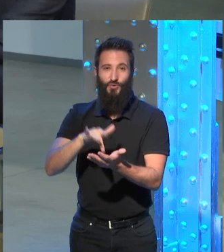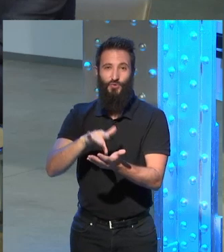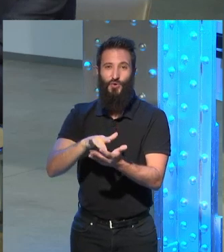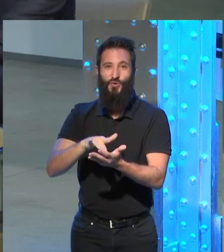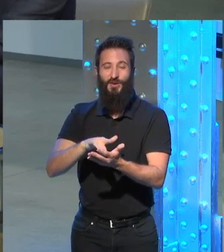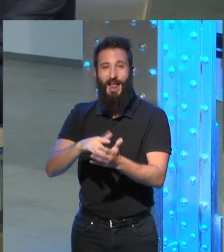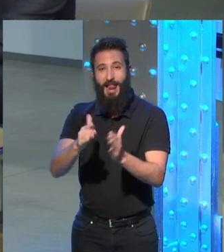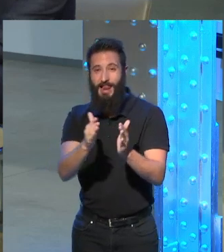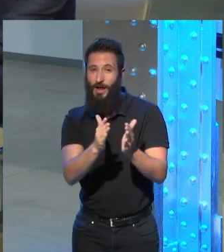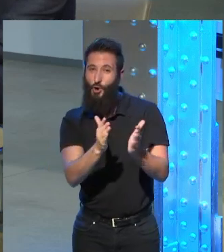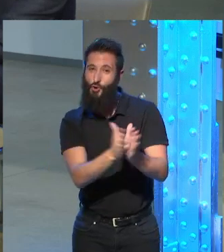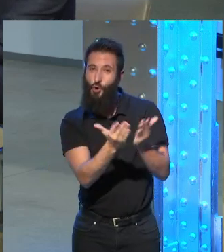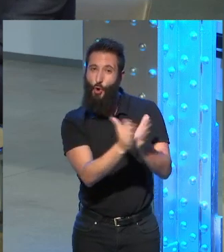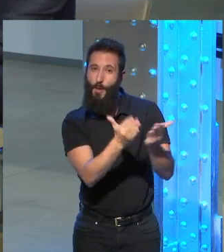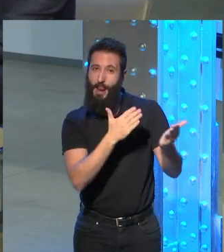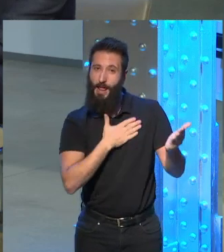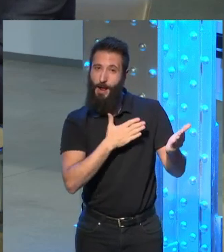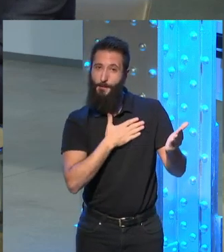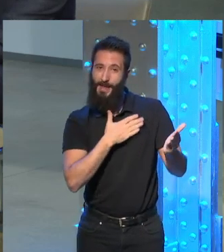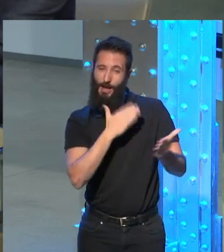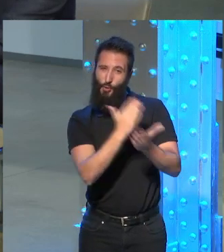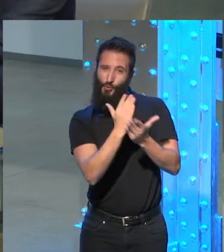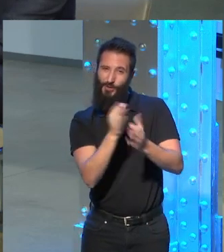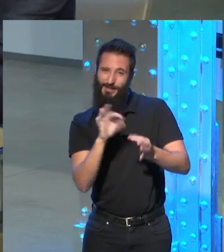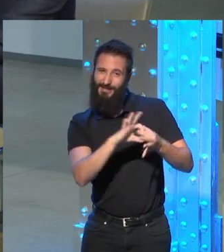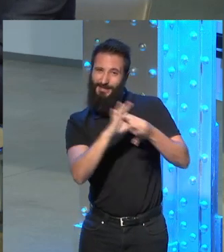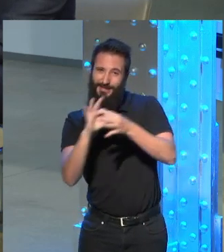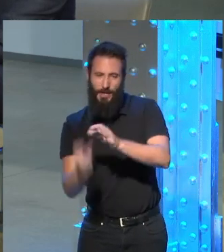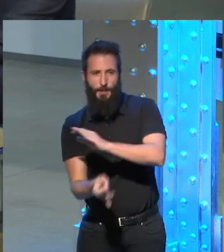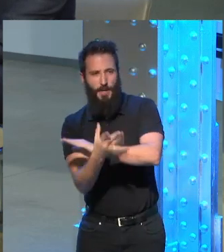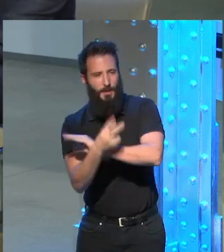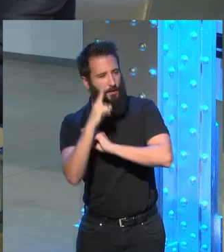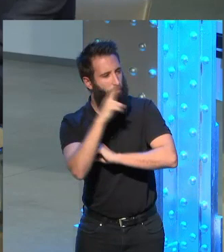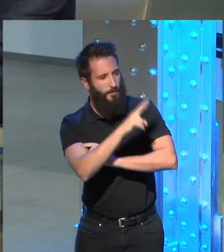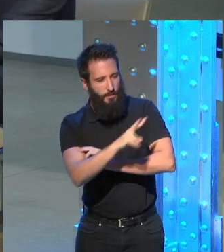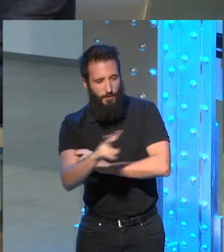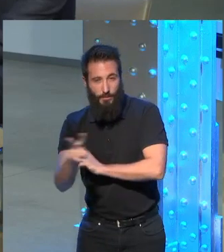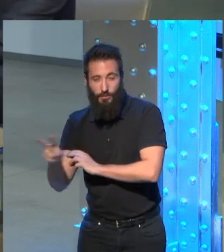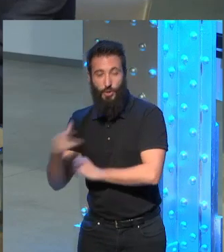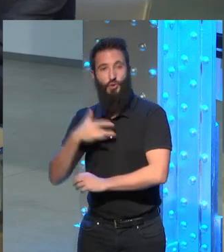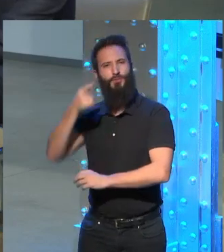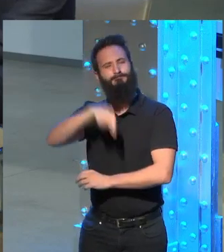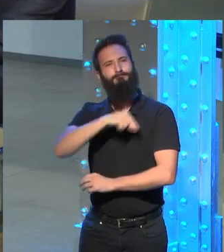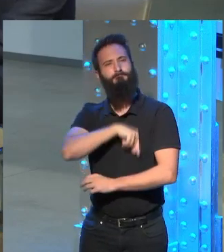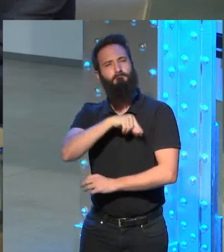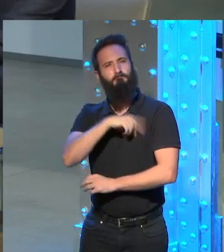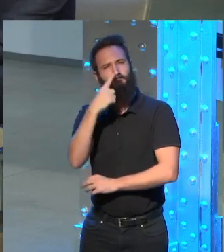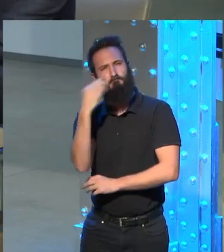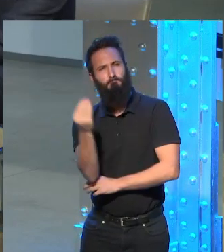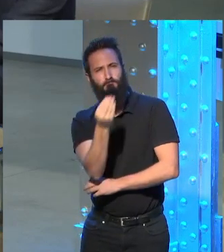fue la gestación de todas las novelas que estuvimos en el curso a ratos me daba la impresión que sabían